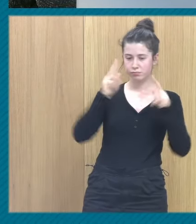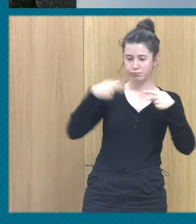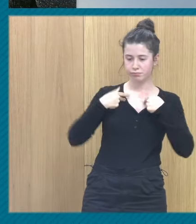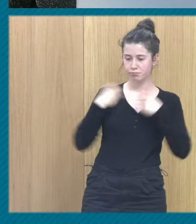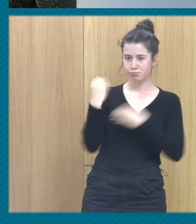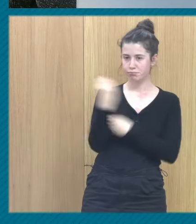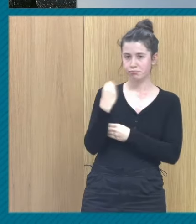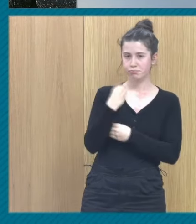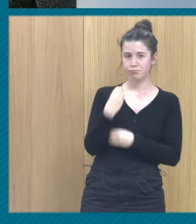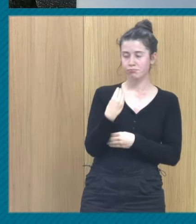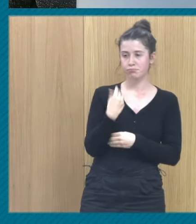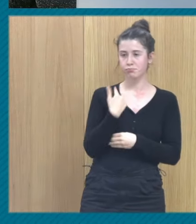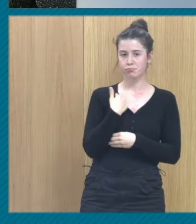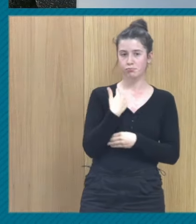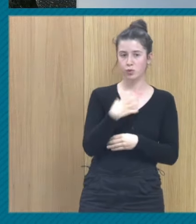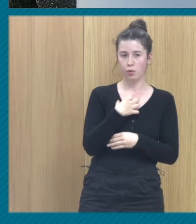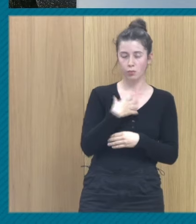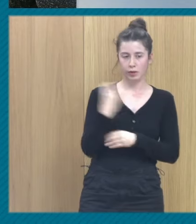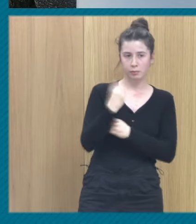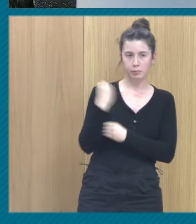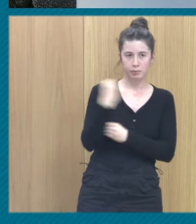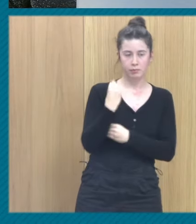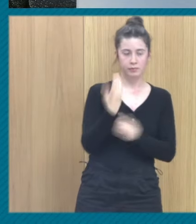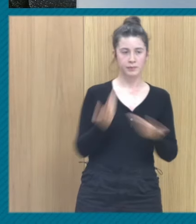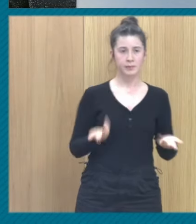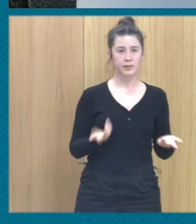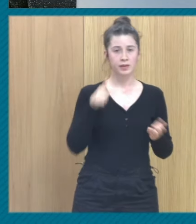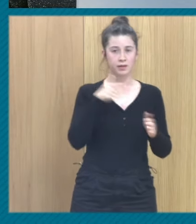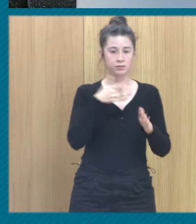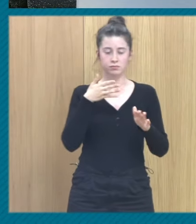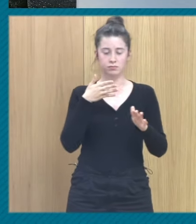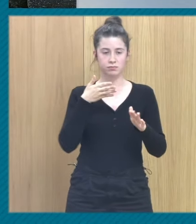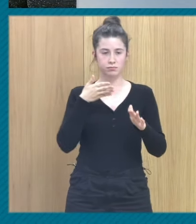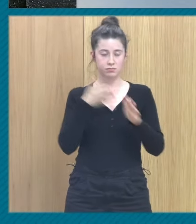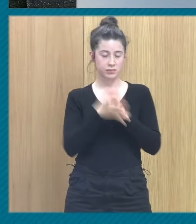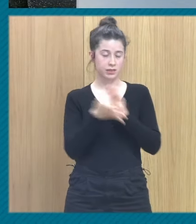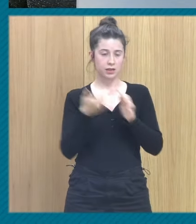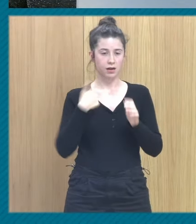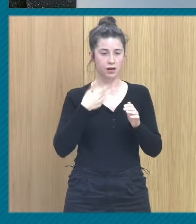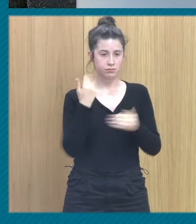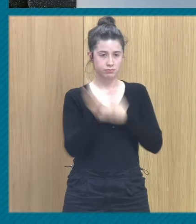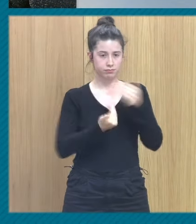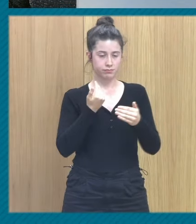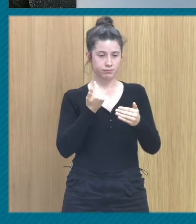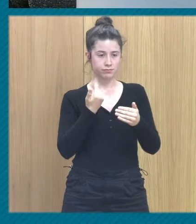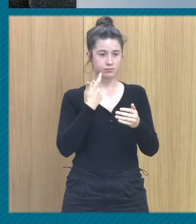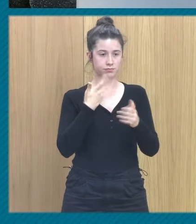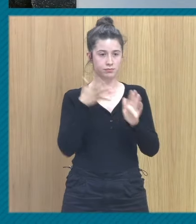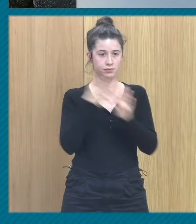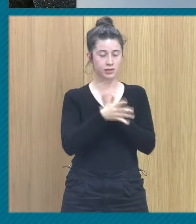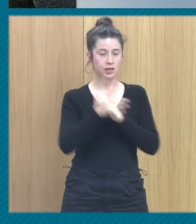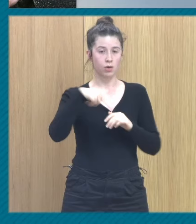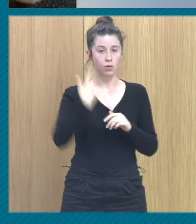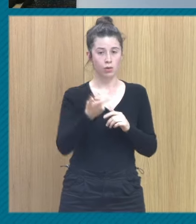es porque consideran que no son dignos de ser queridos y cuidados y eso permanece y les lleva a generar nuevas relaciones destructivas a lo largo de